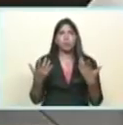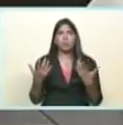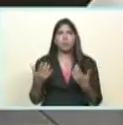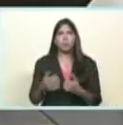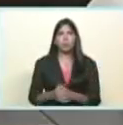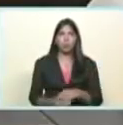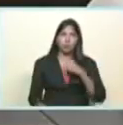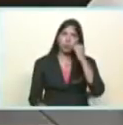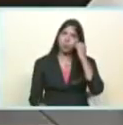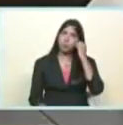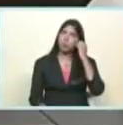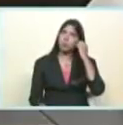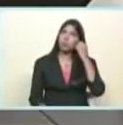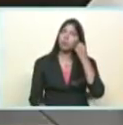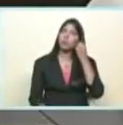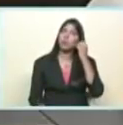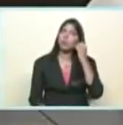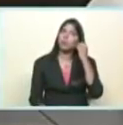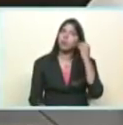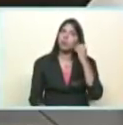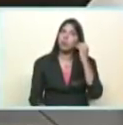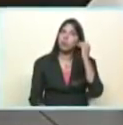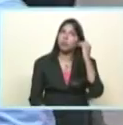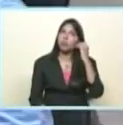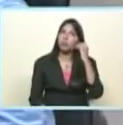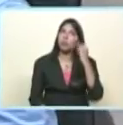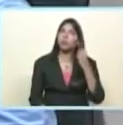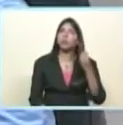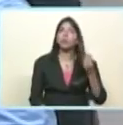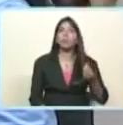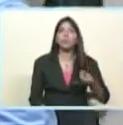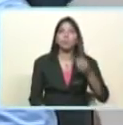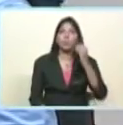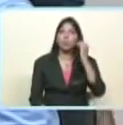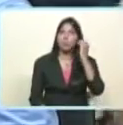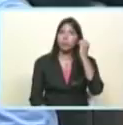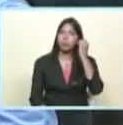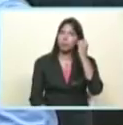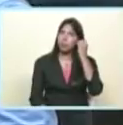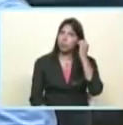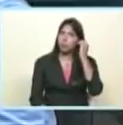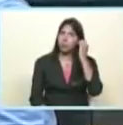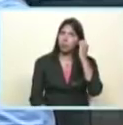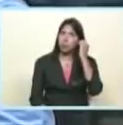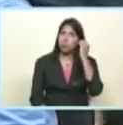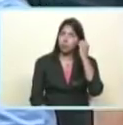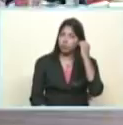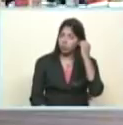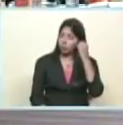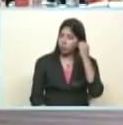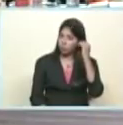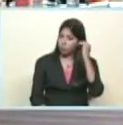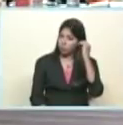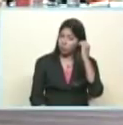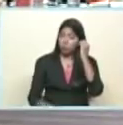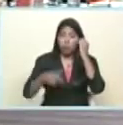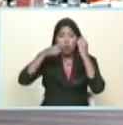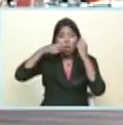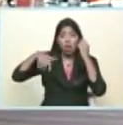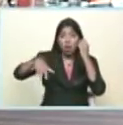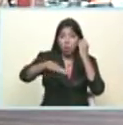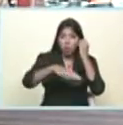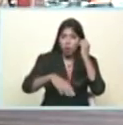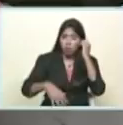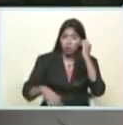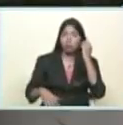Rodríguez, y el 15 de octubre el pueblo venezolano salió a votar, 11 millones 100 mil compatriotas salieron a